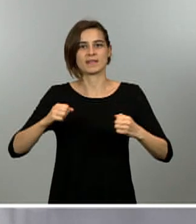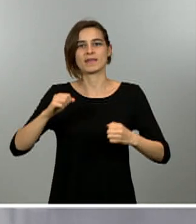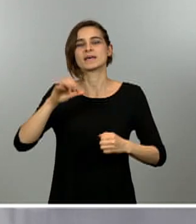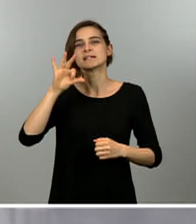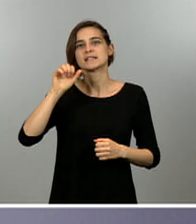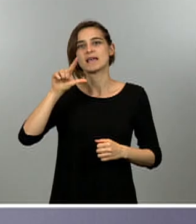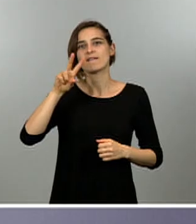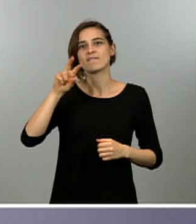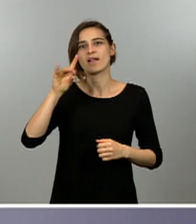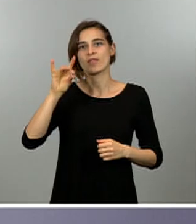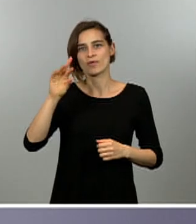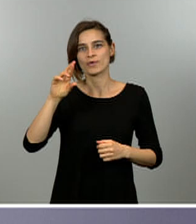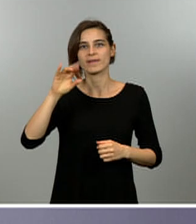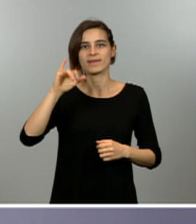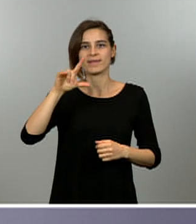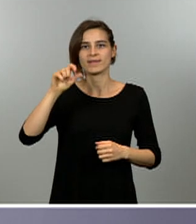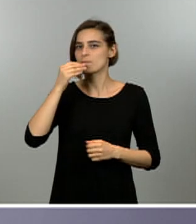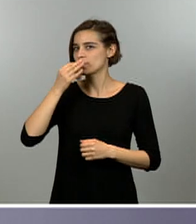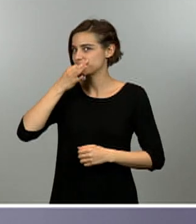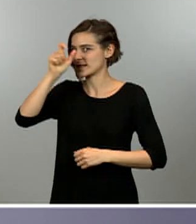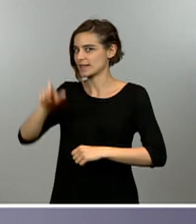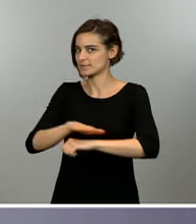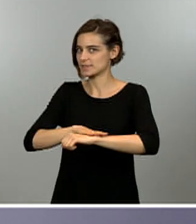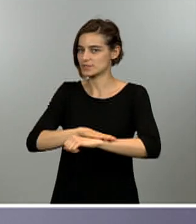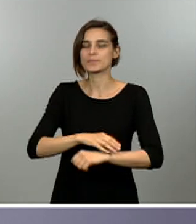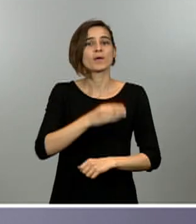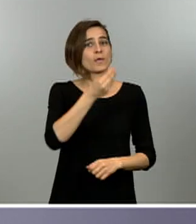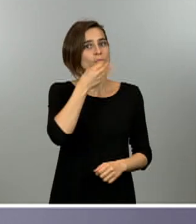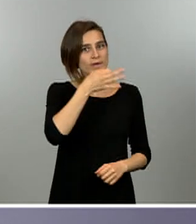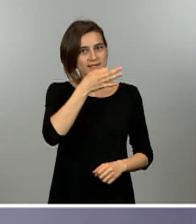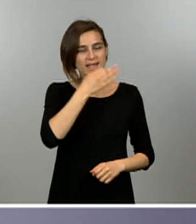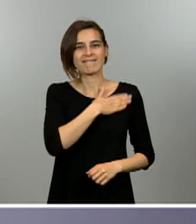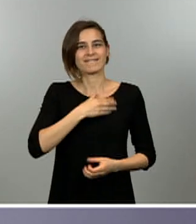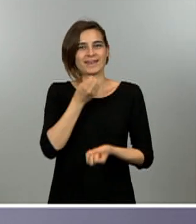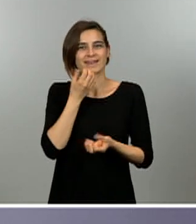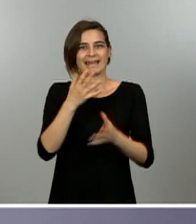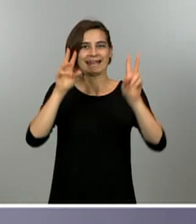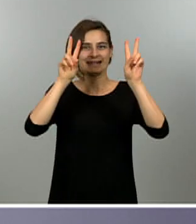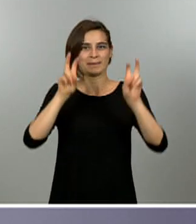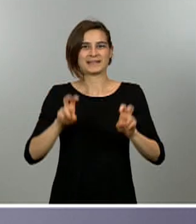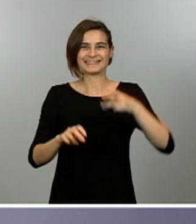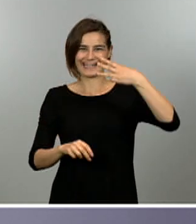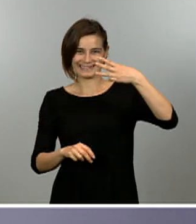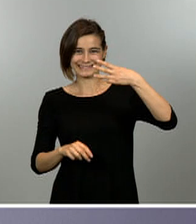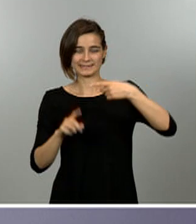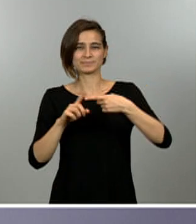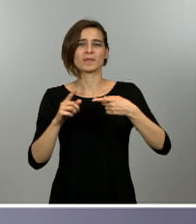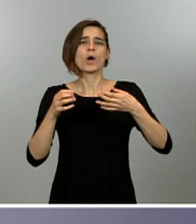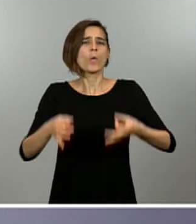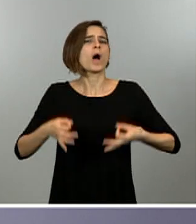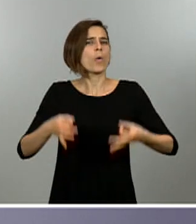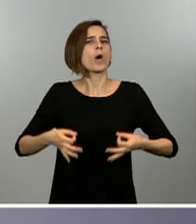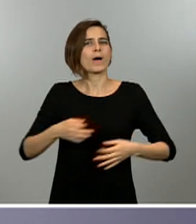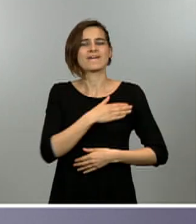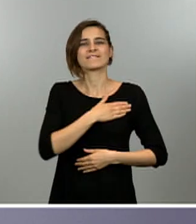Muy buenas tardes. Quería compartir con ustedes tres cuestiones. En primer lugar, como viene siendo habitual, una valoración de los datos